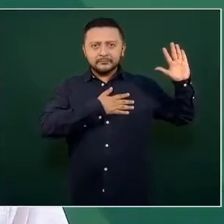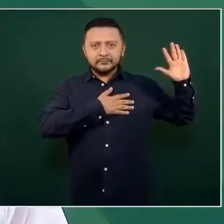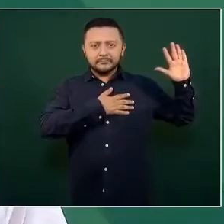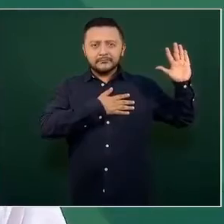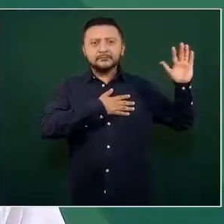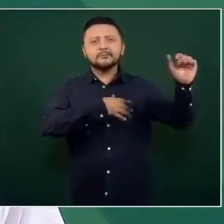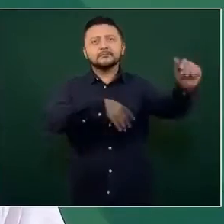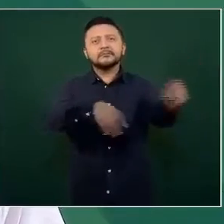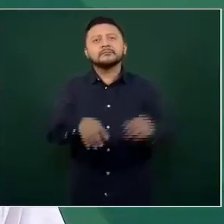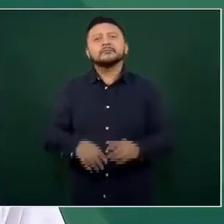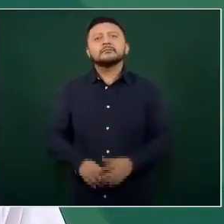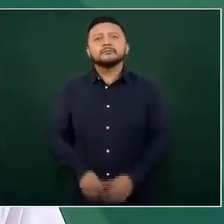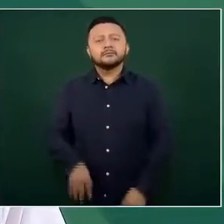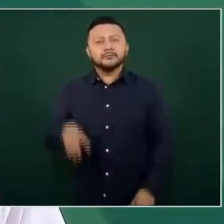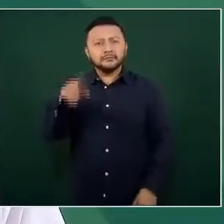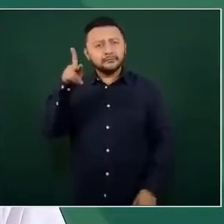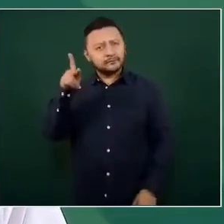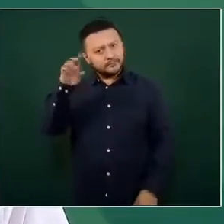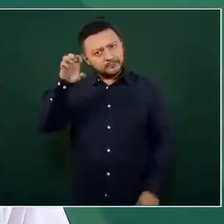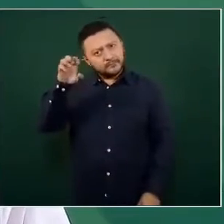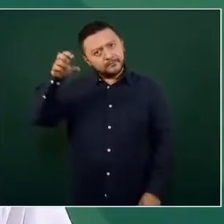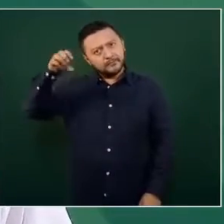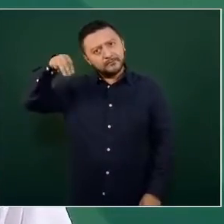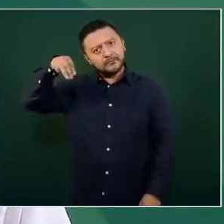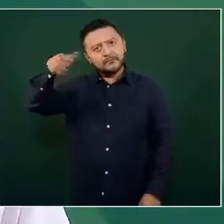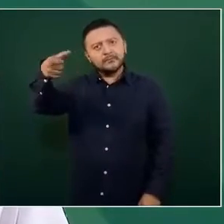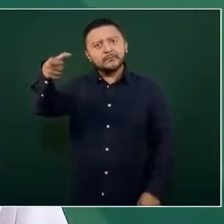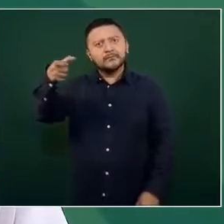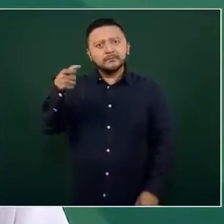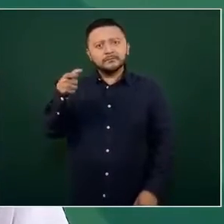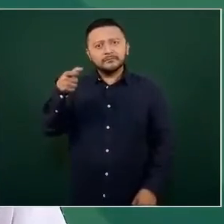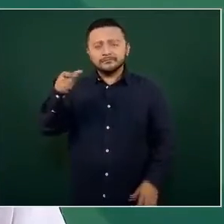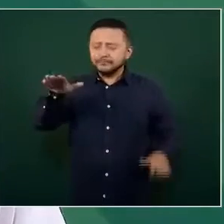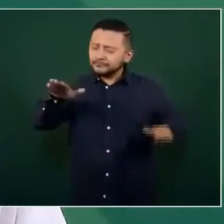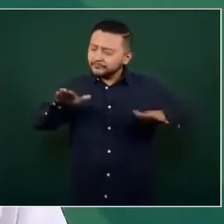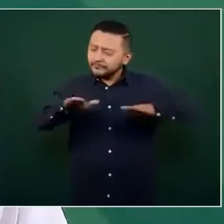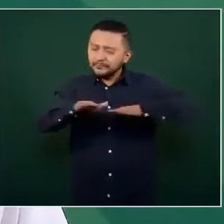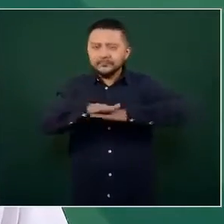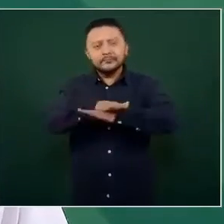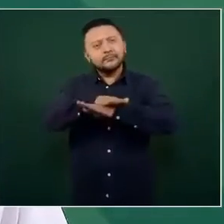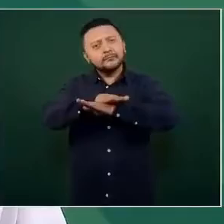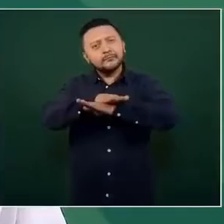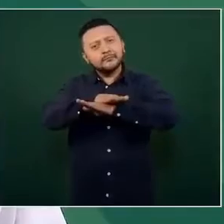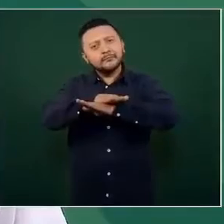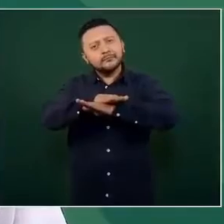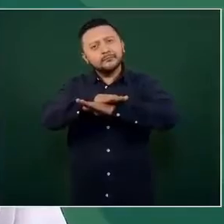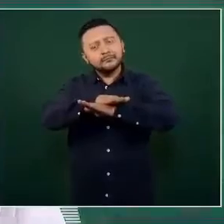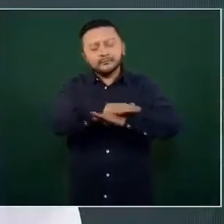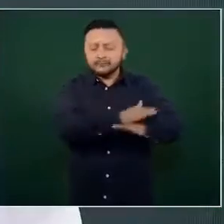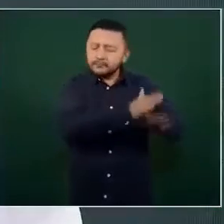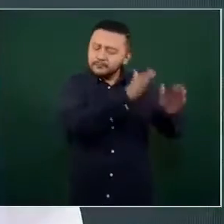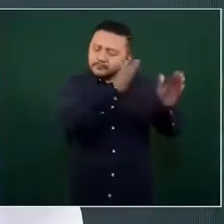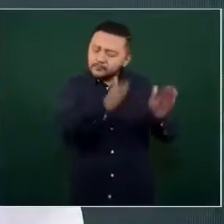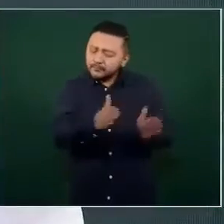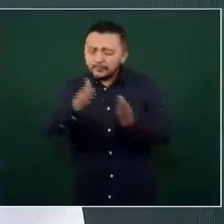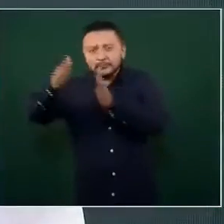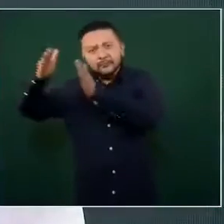se traslade a Ciudad del Carmen.